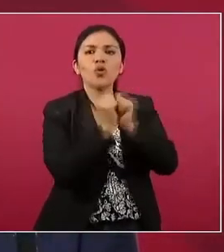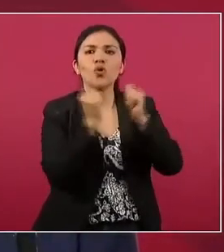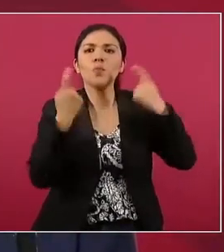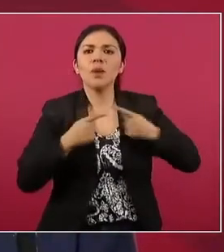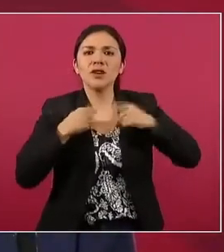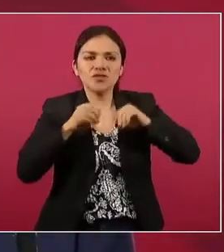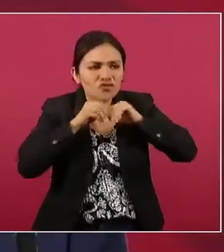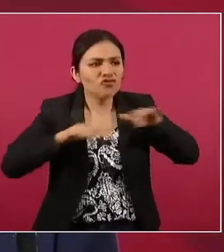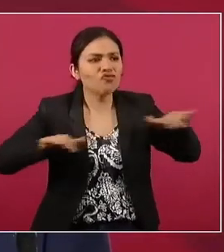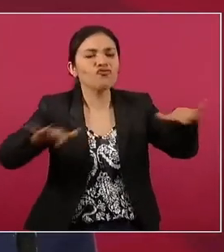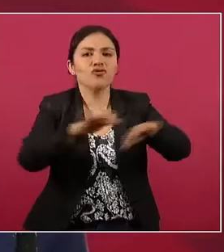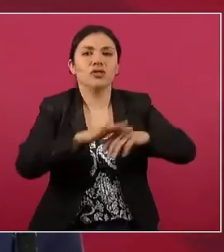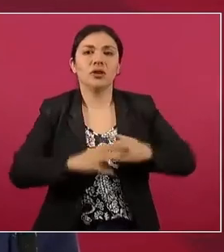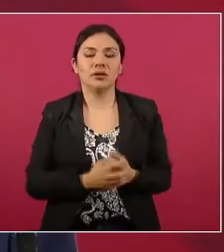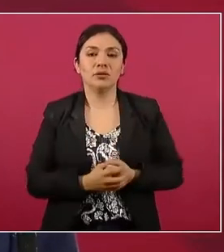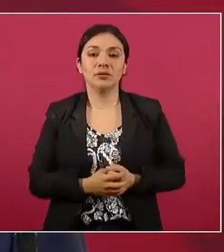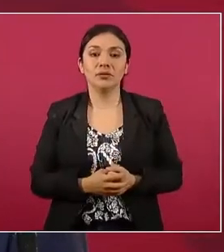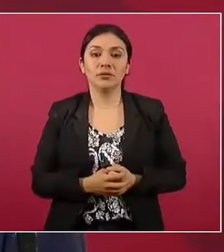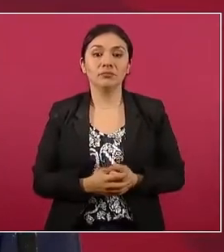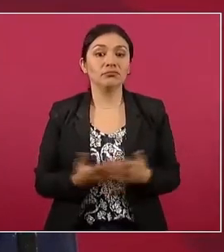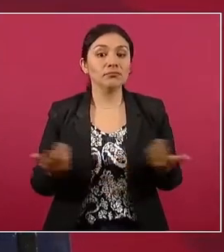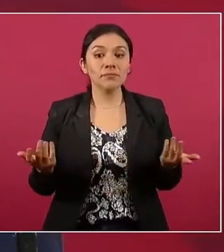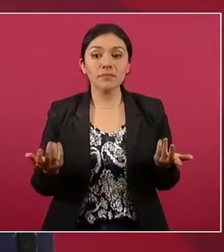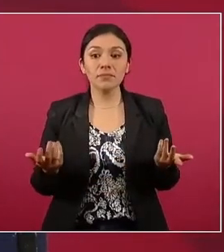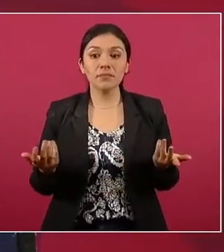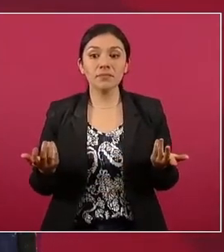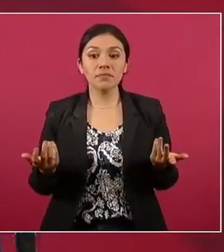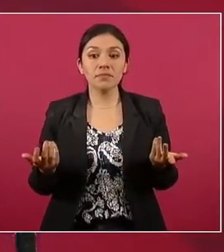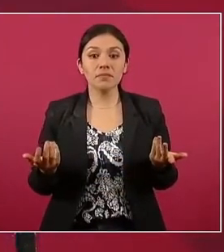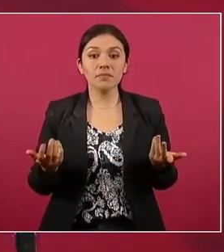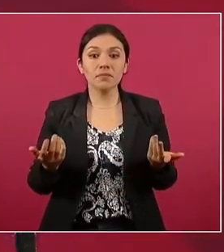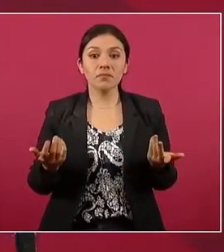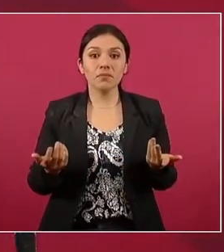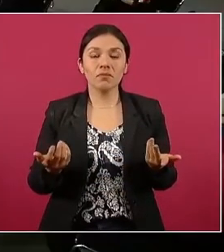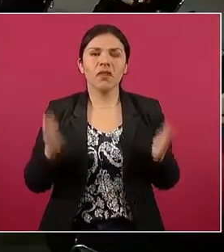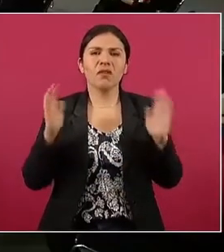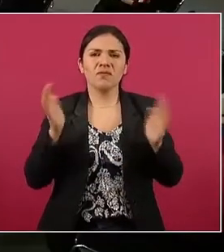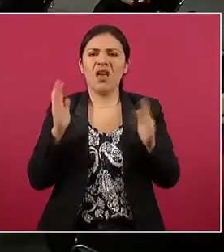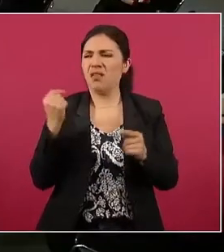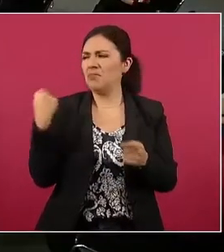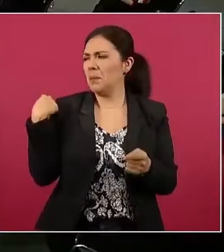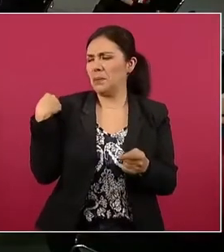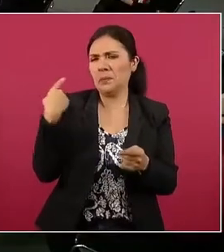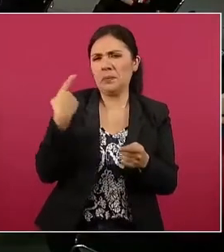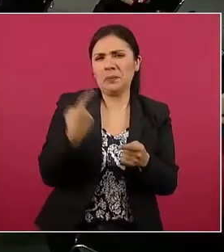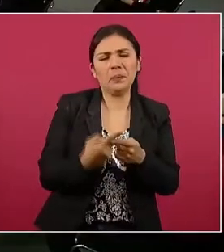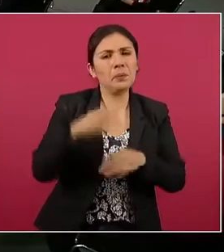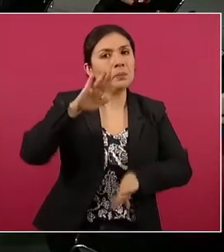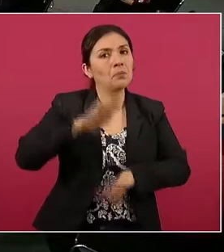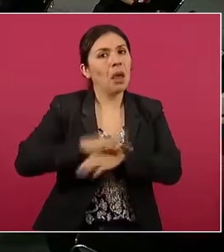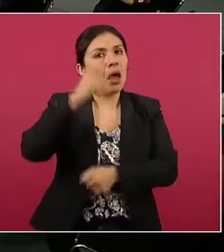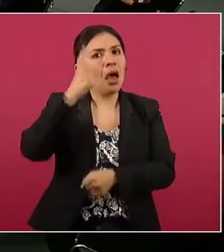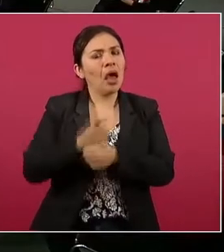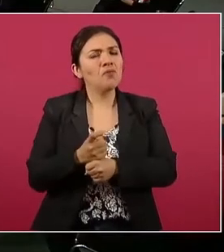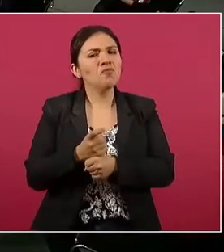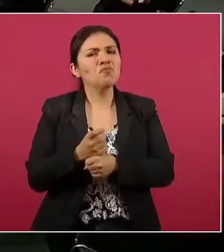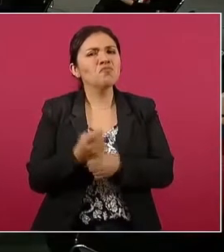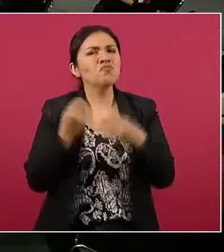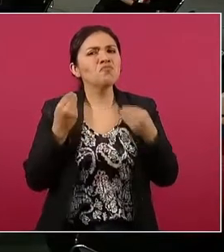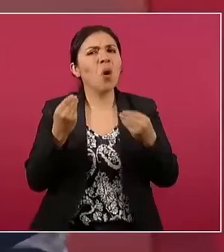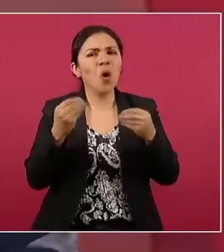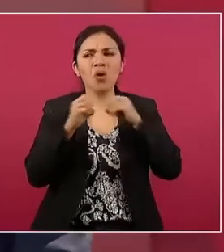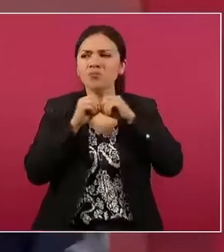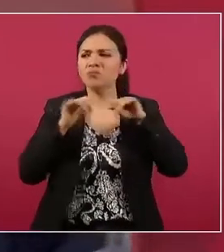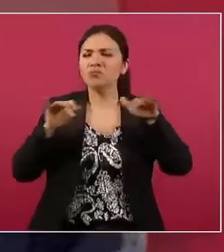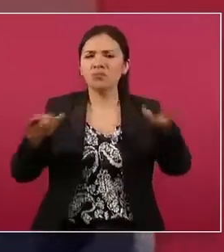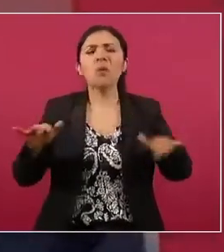porque de un tiempo a la fecha se puso de moda de